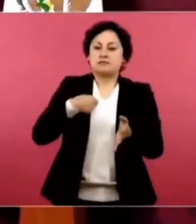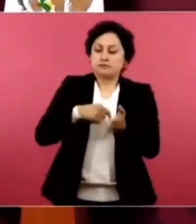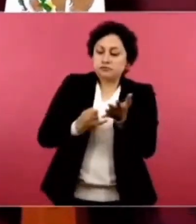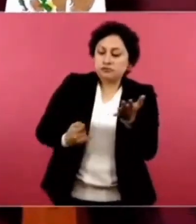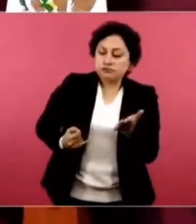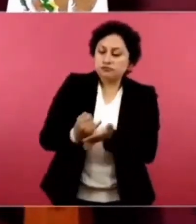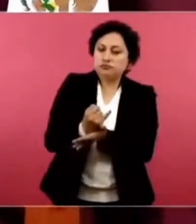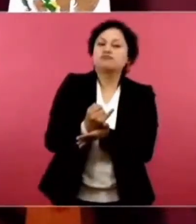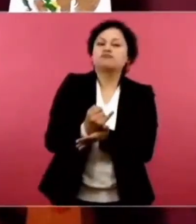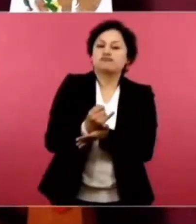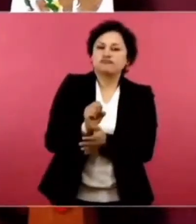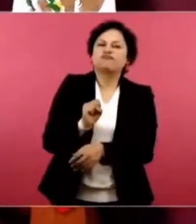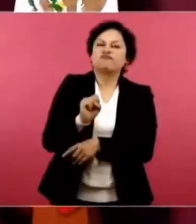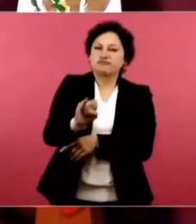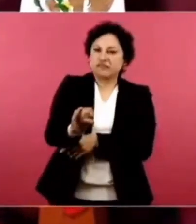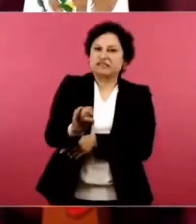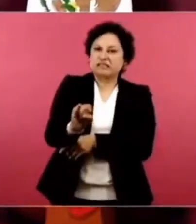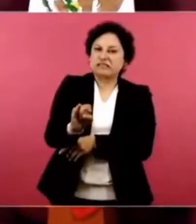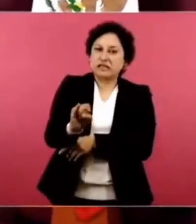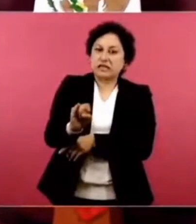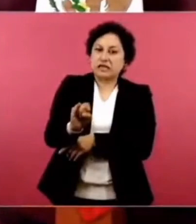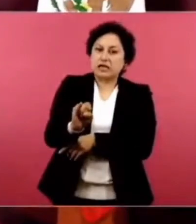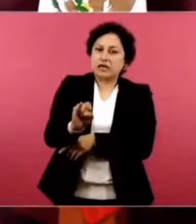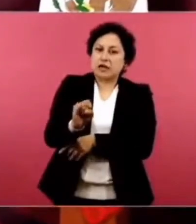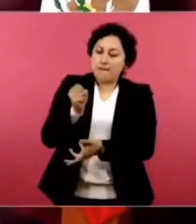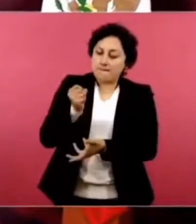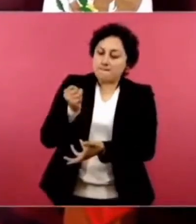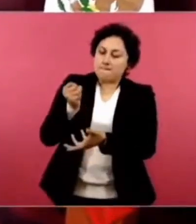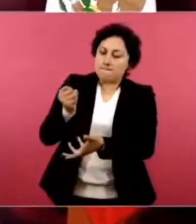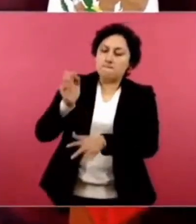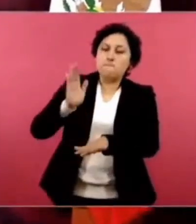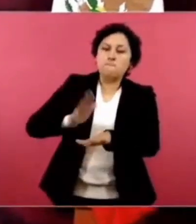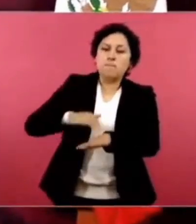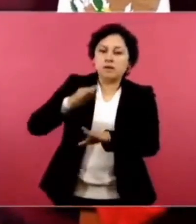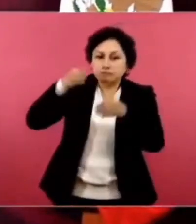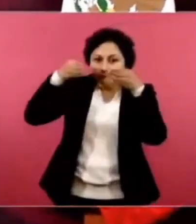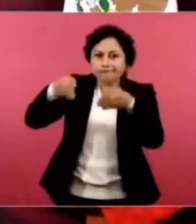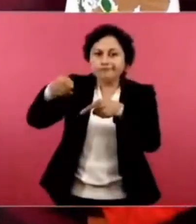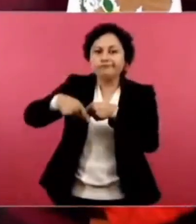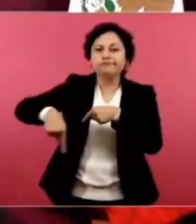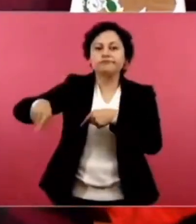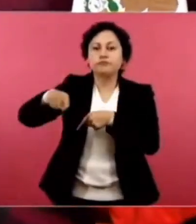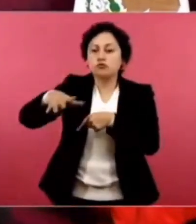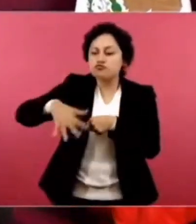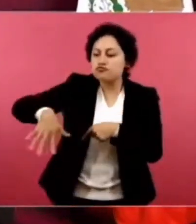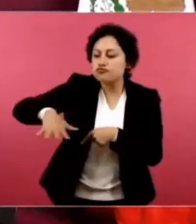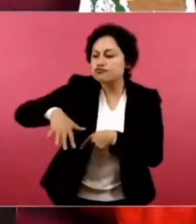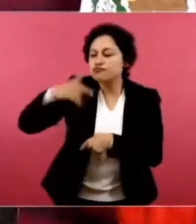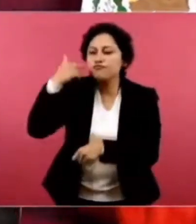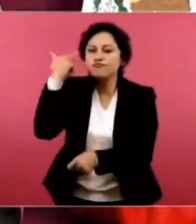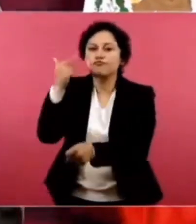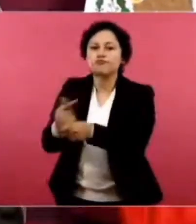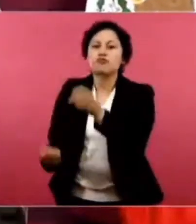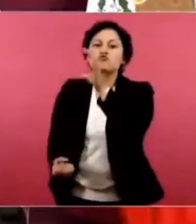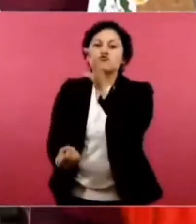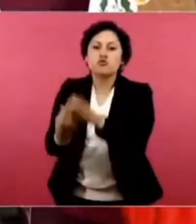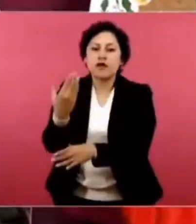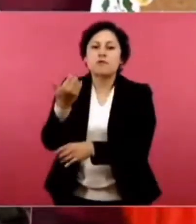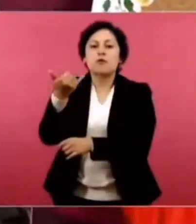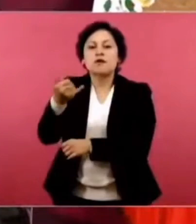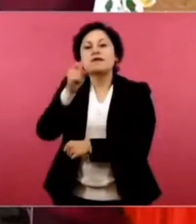exploración y en producción en el sureste, en tierra